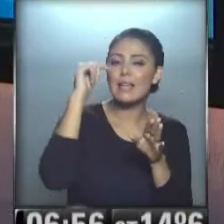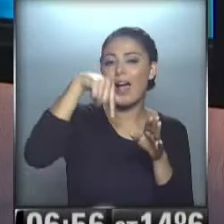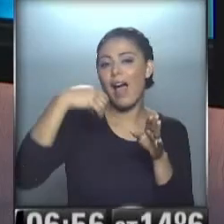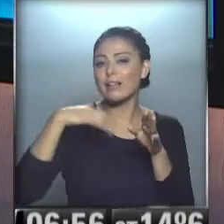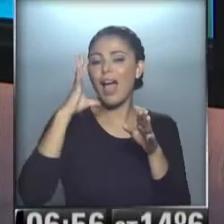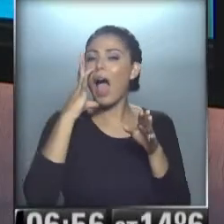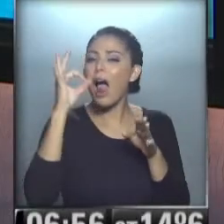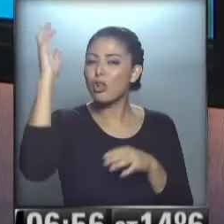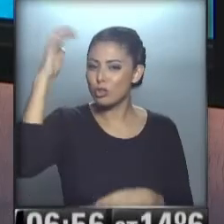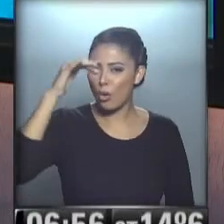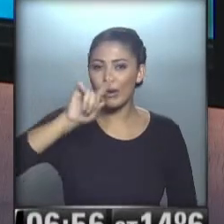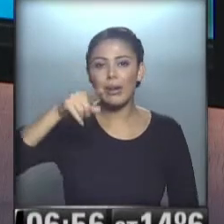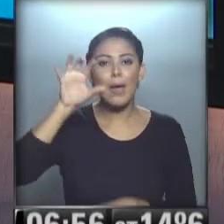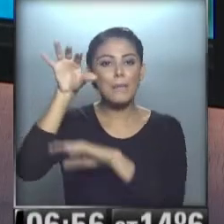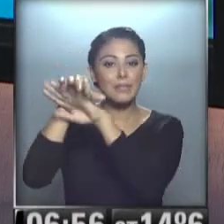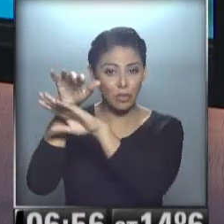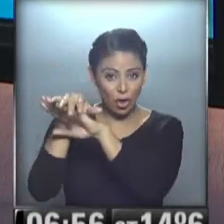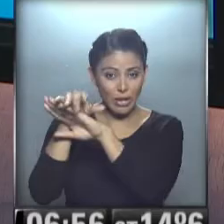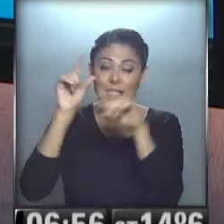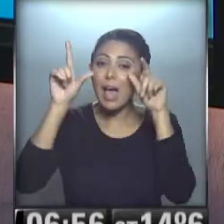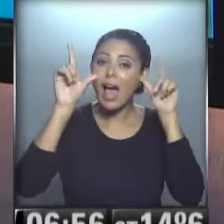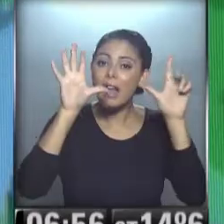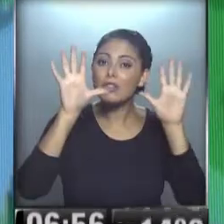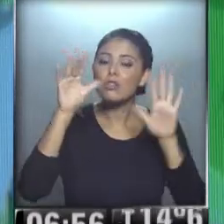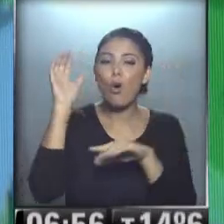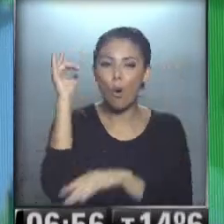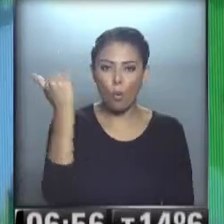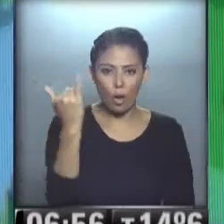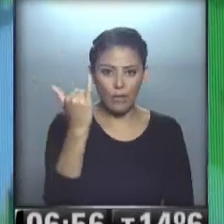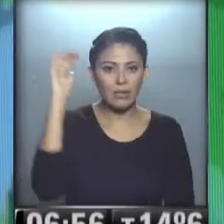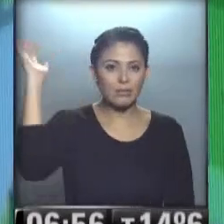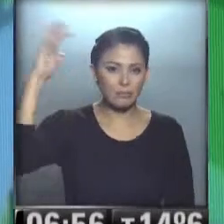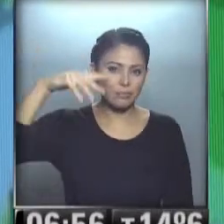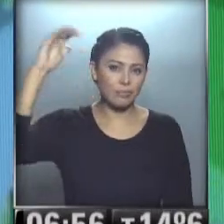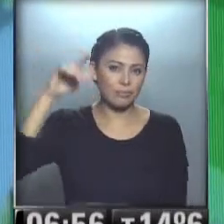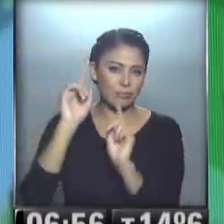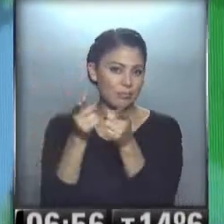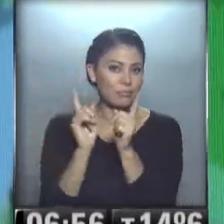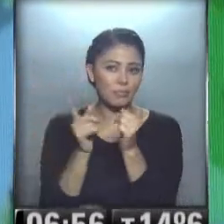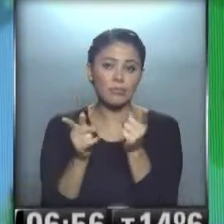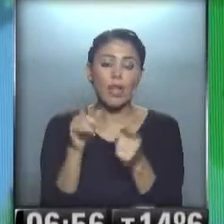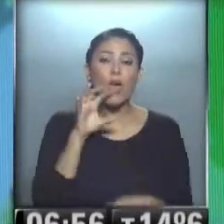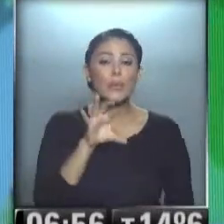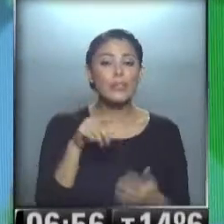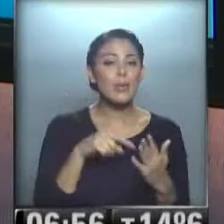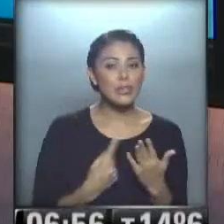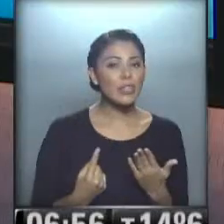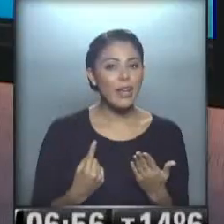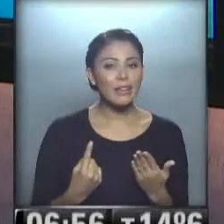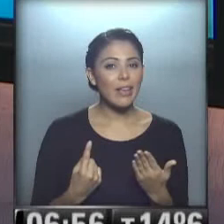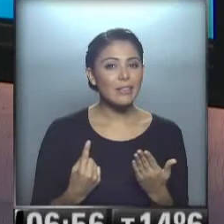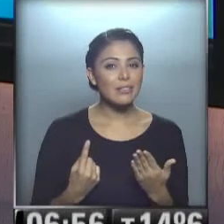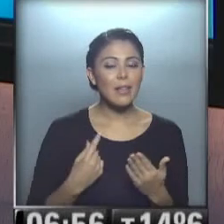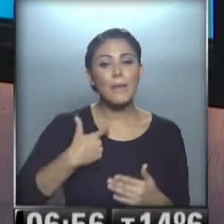precipitación... ...misiones... ...atención, el jueves sigue lloviendo, eh... ...sigue la inestabilidad... ...y en la provincia de Buenos Aires...